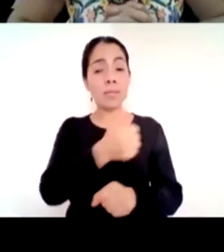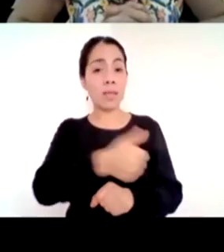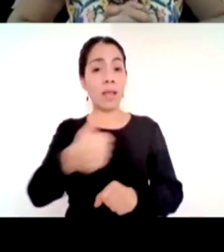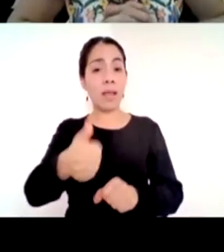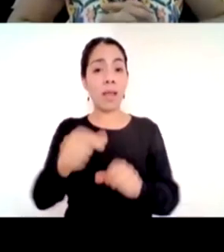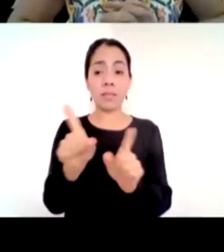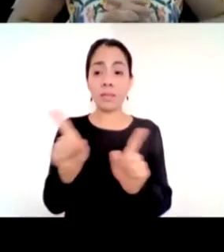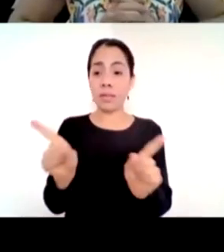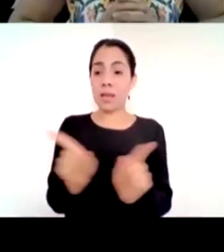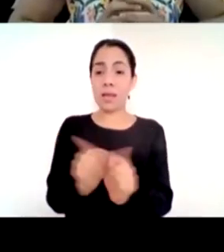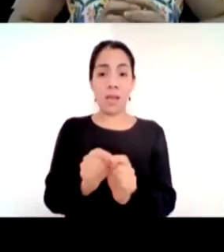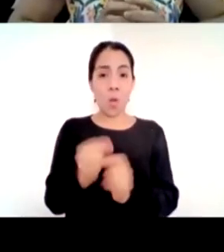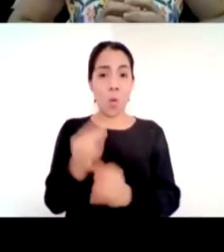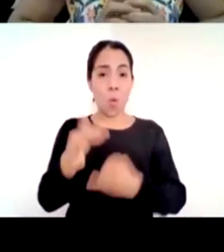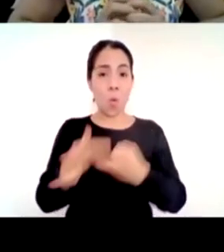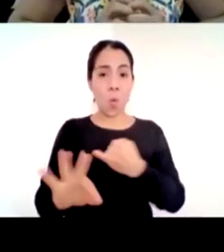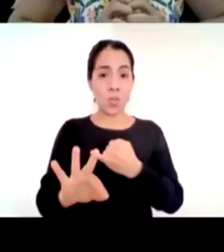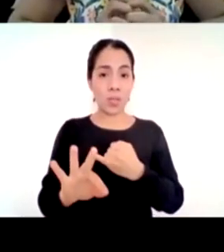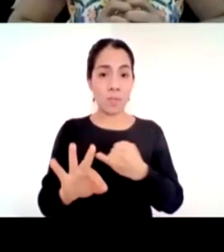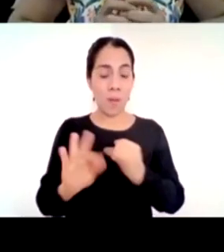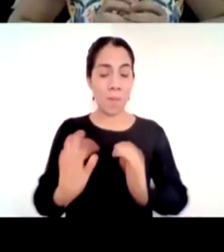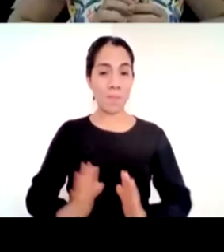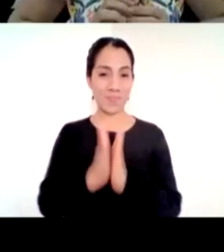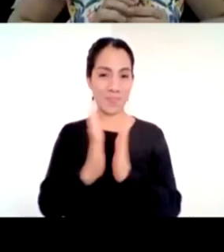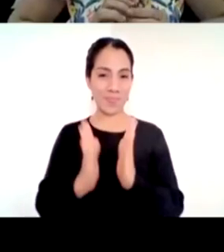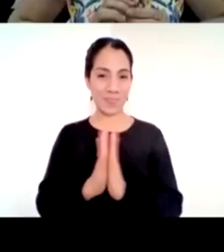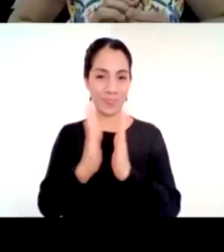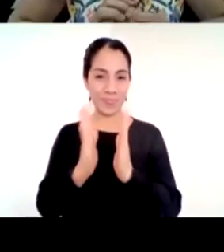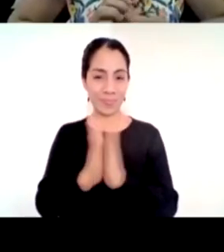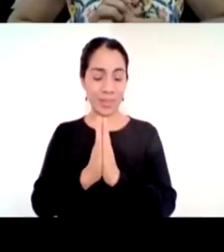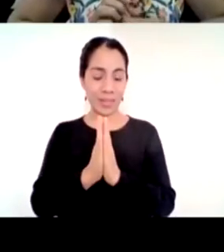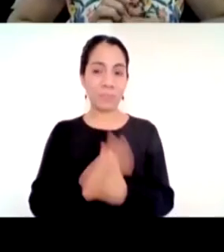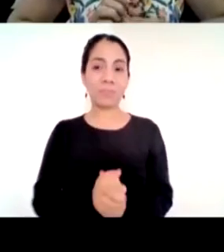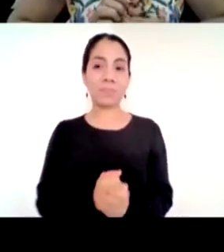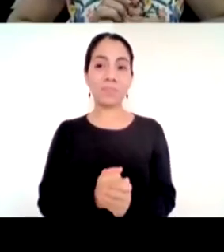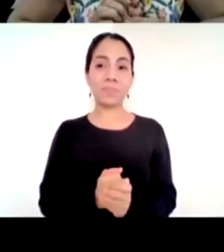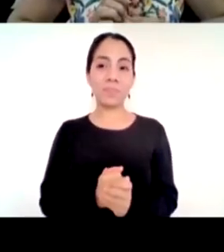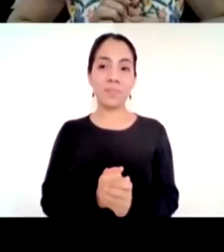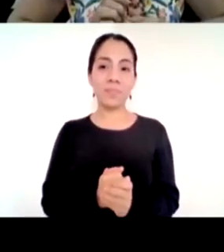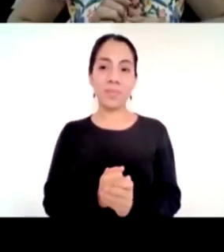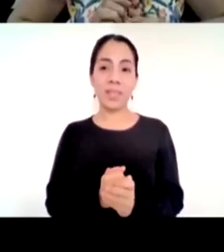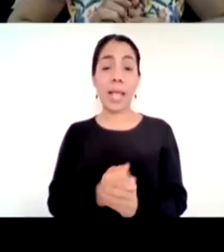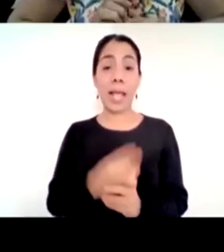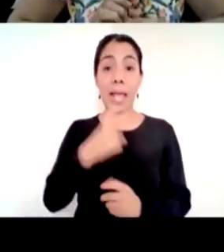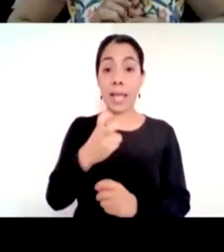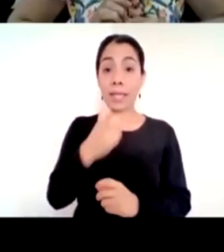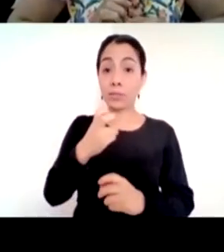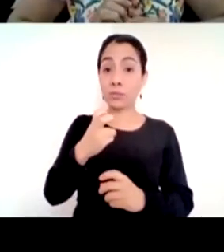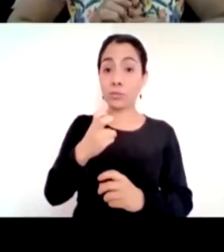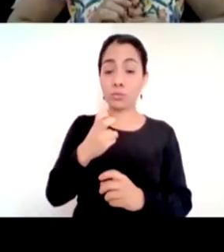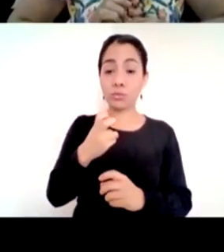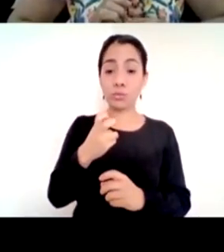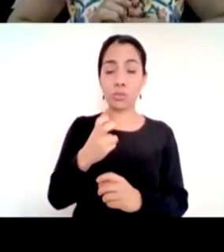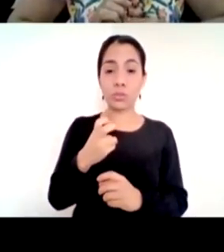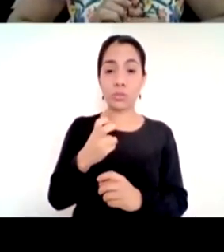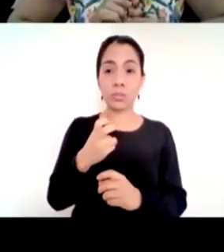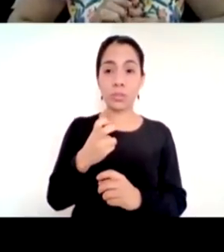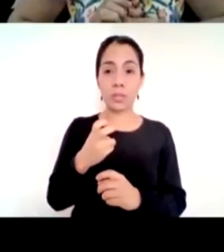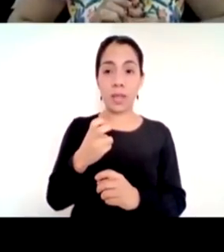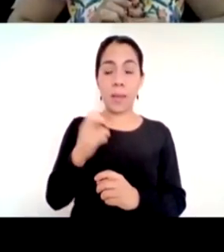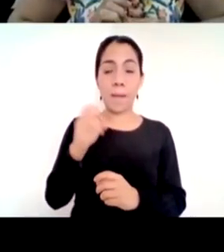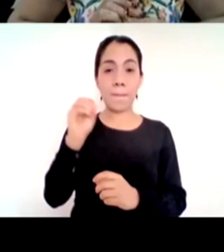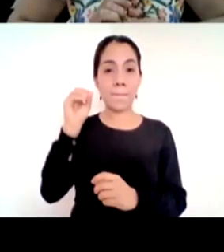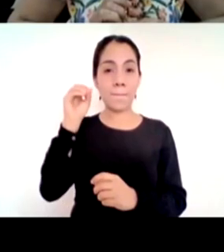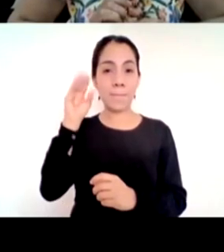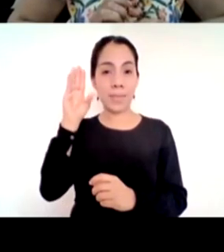y obviamente yo nada más aquí comentarles que estos conservatorios tienen una continuidad